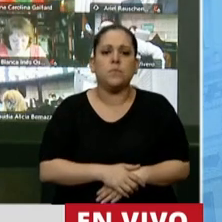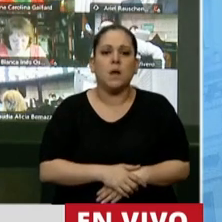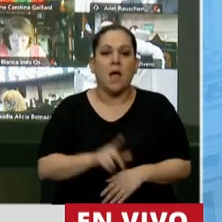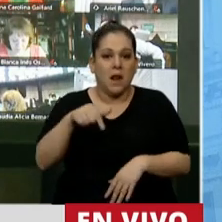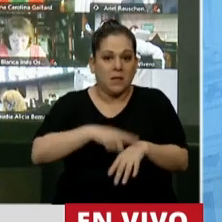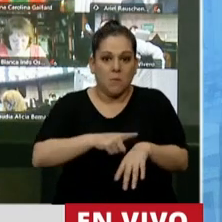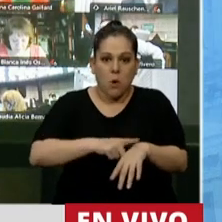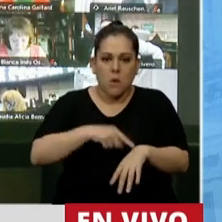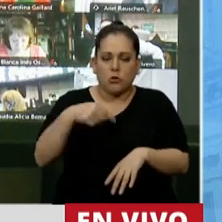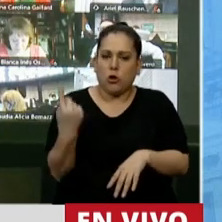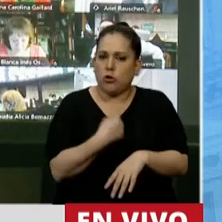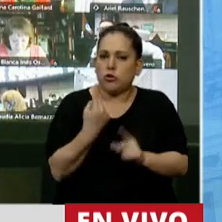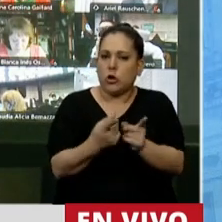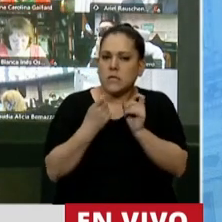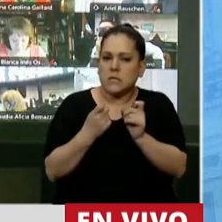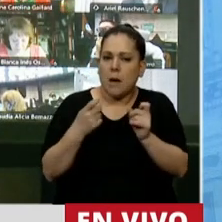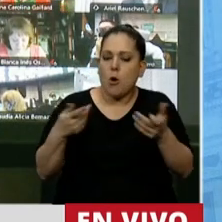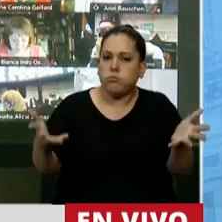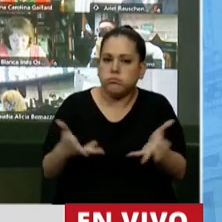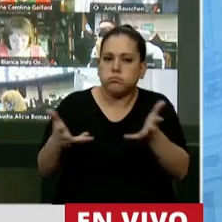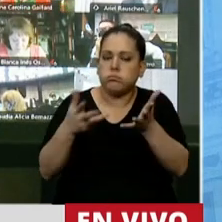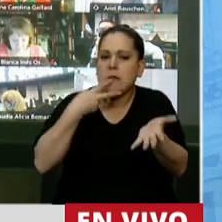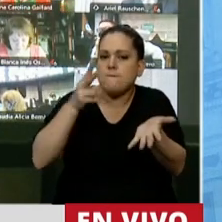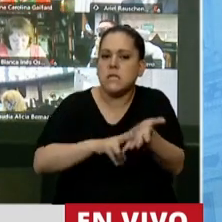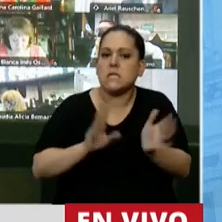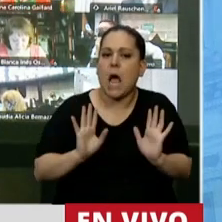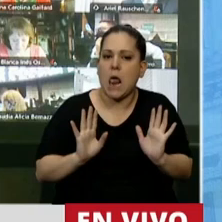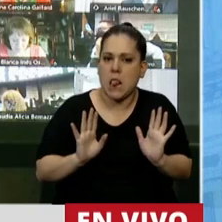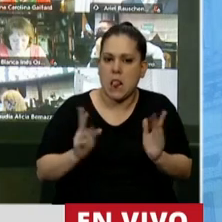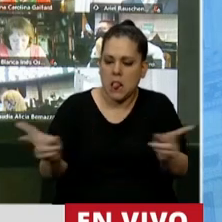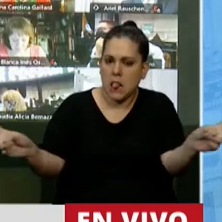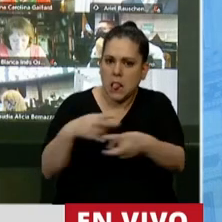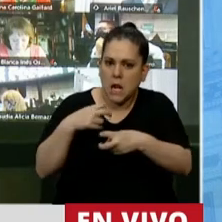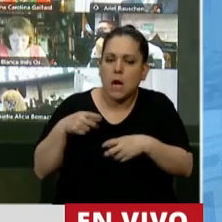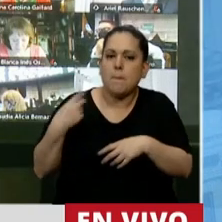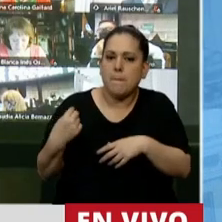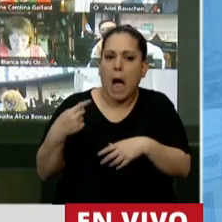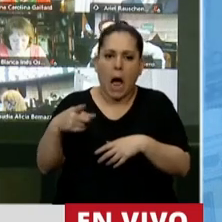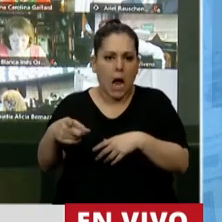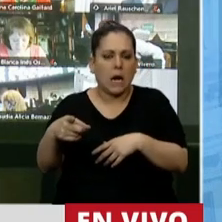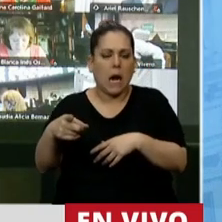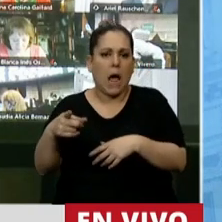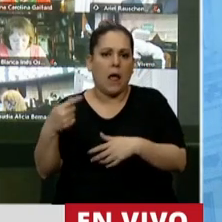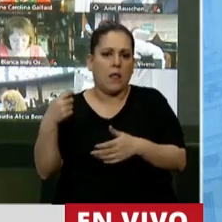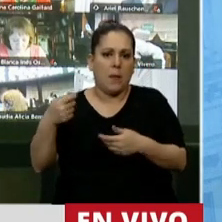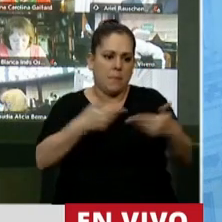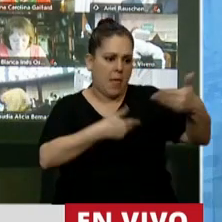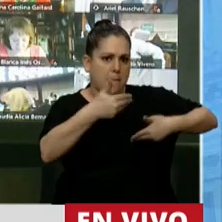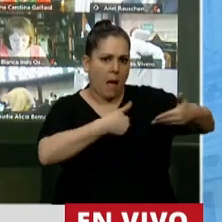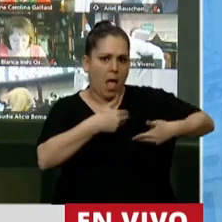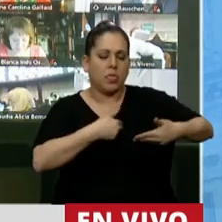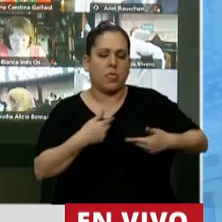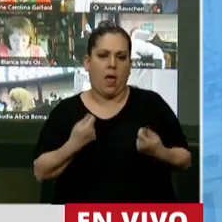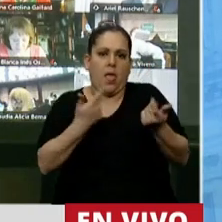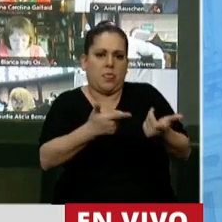En este momento nosotros necesitamos mucho impulso fiscal. Necesitamos la posibilidad de generar más demanda agregada, más